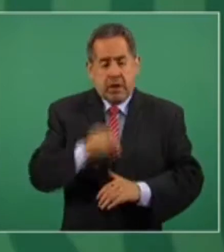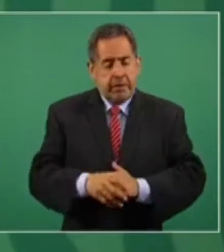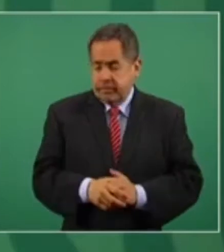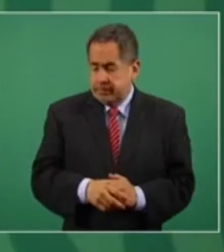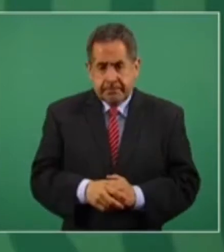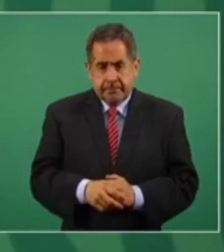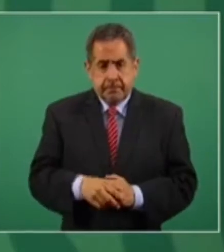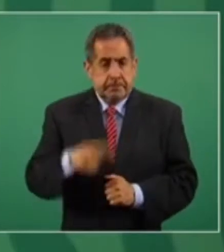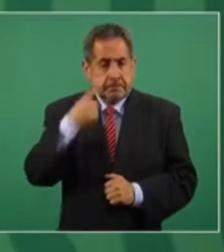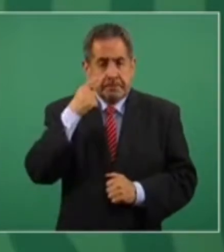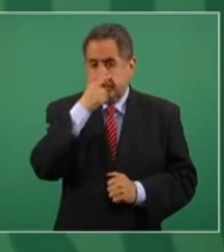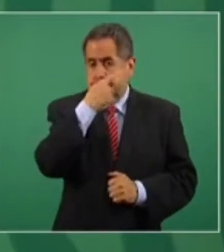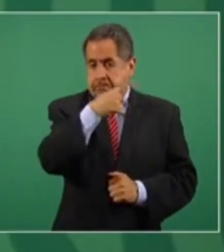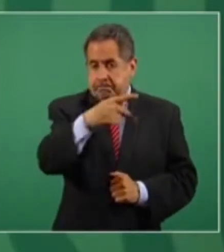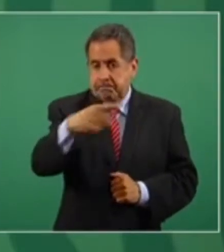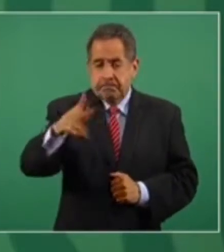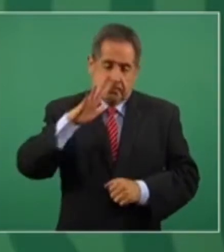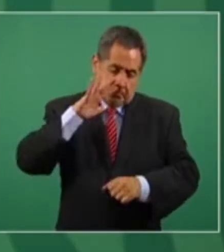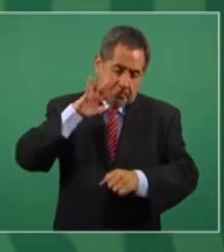Todo es voluntario,